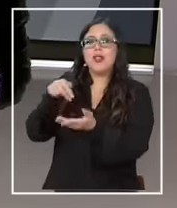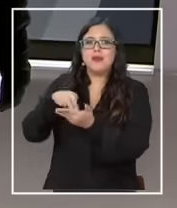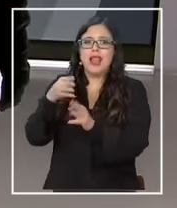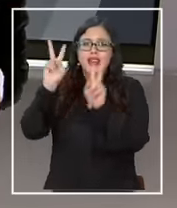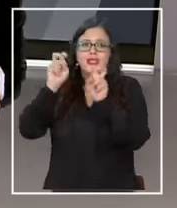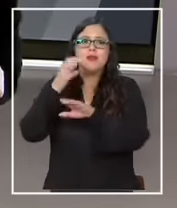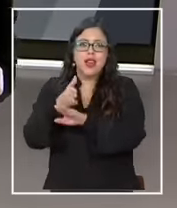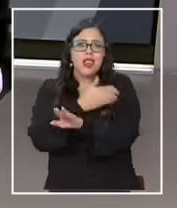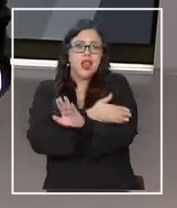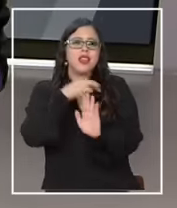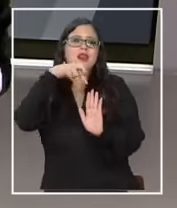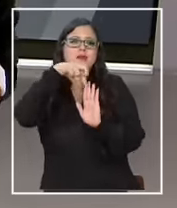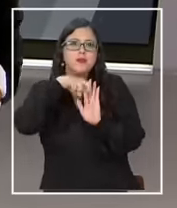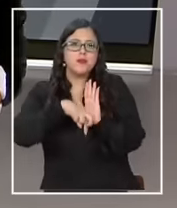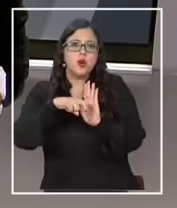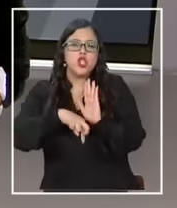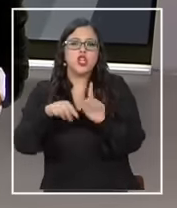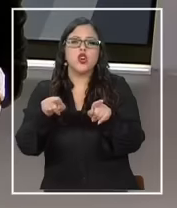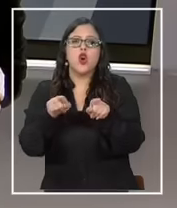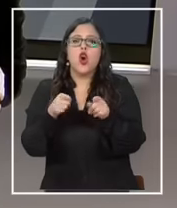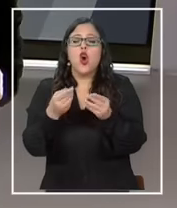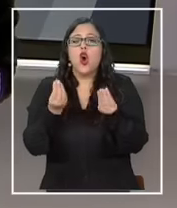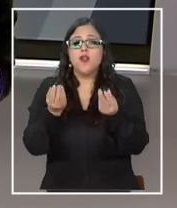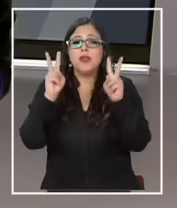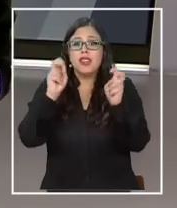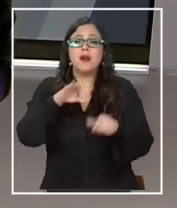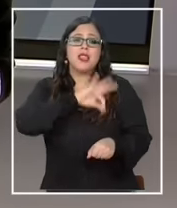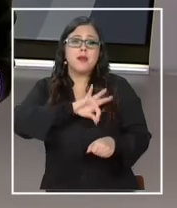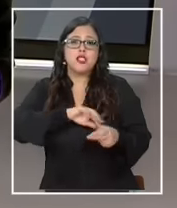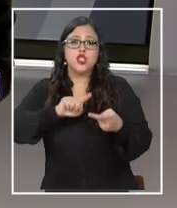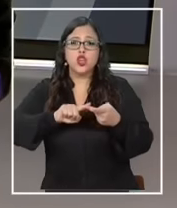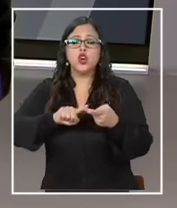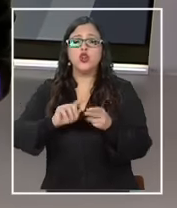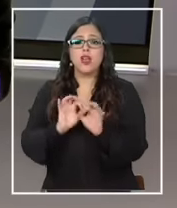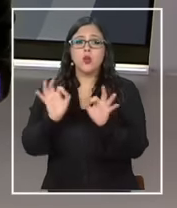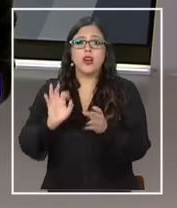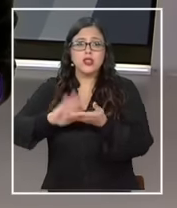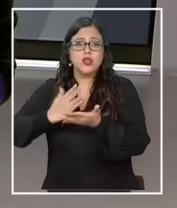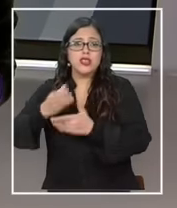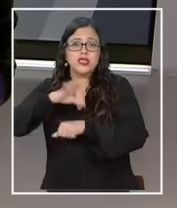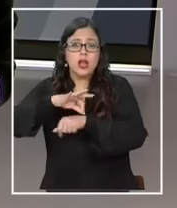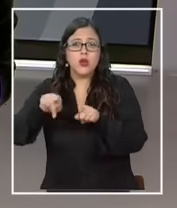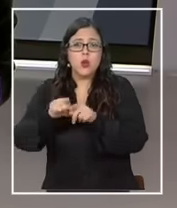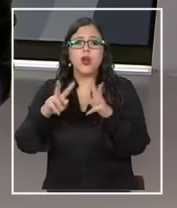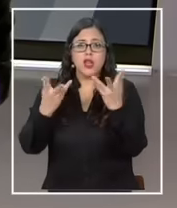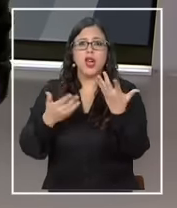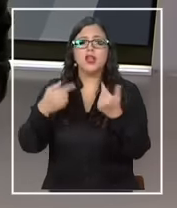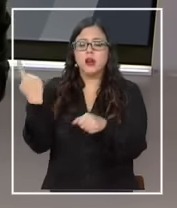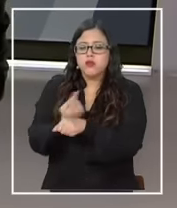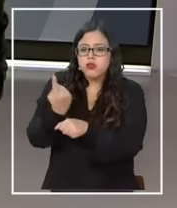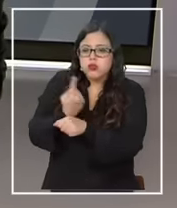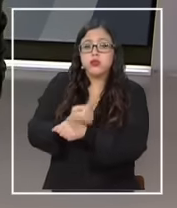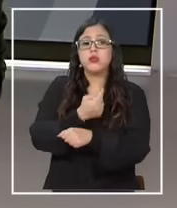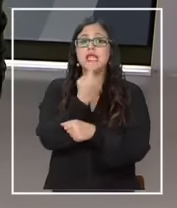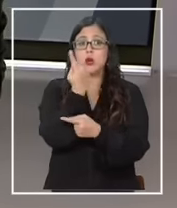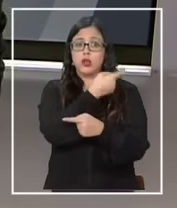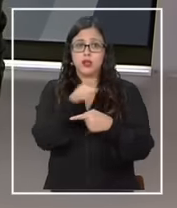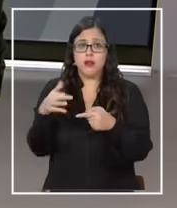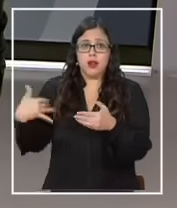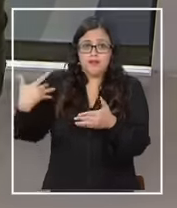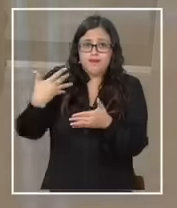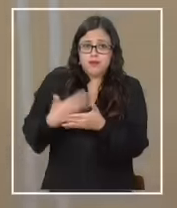Por supuesto, pensiones, educación y salud son solo tres de los puntos que proyectan un intenso debate a una semana de iniciado el trabajo del Consejo.